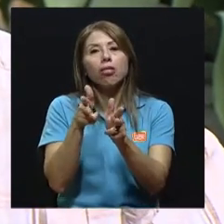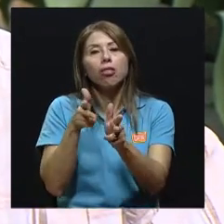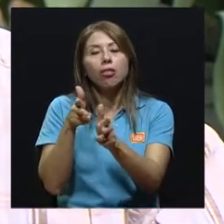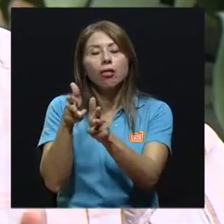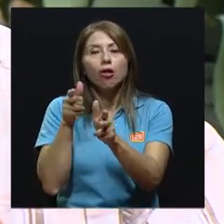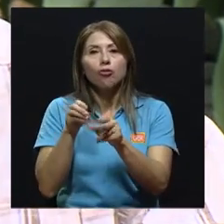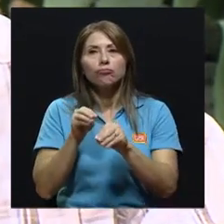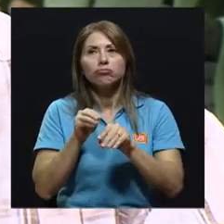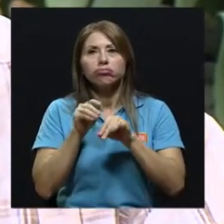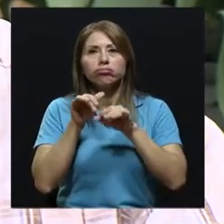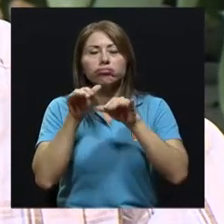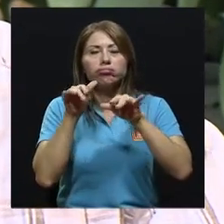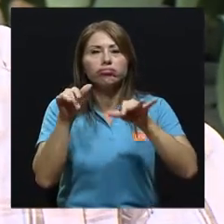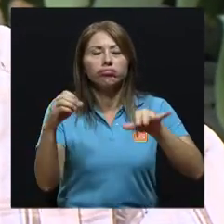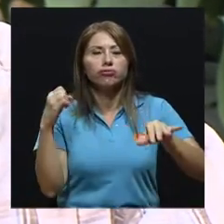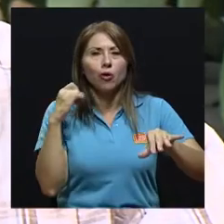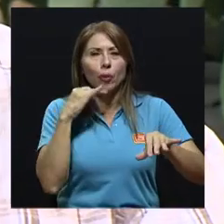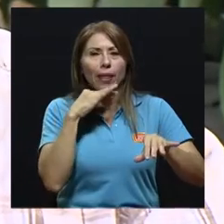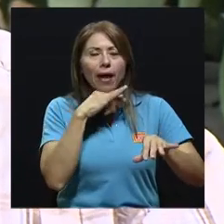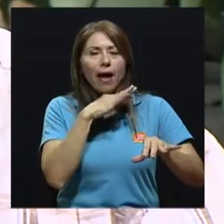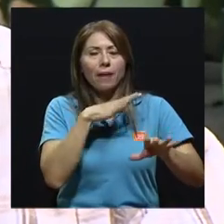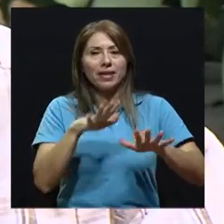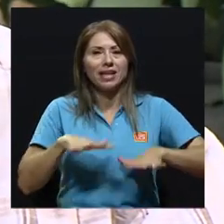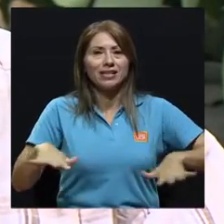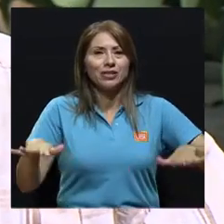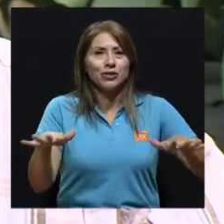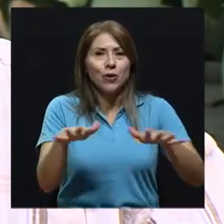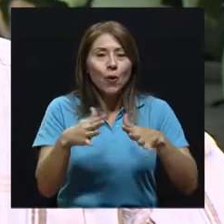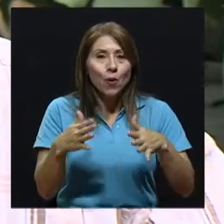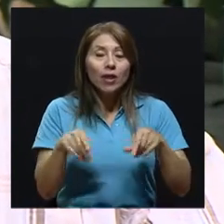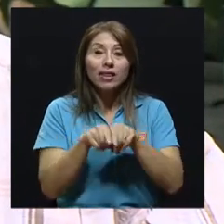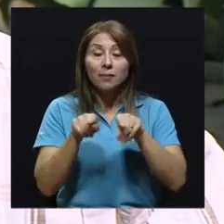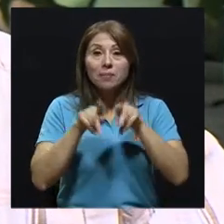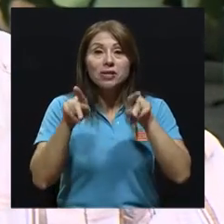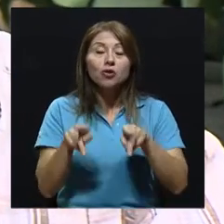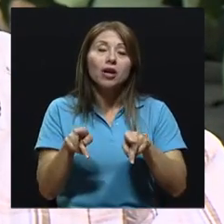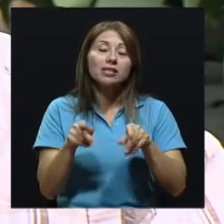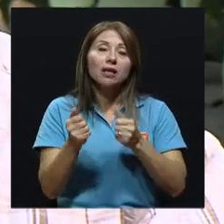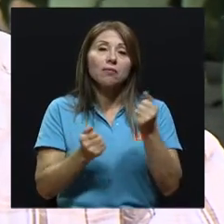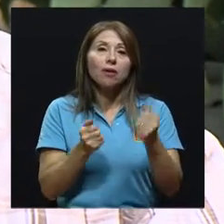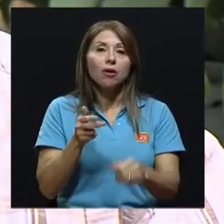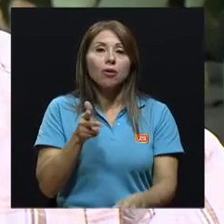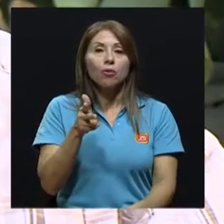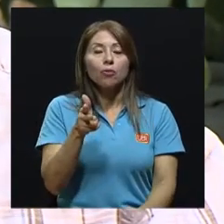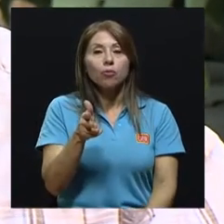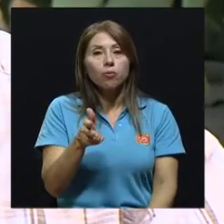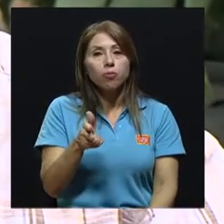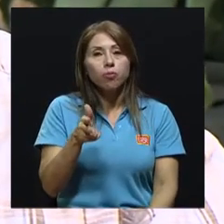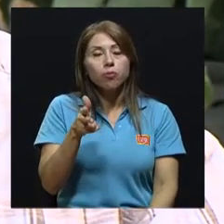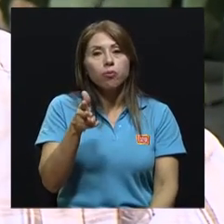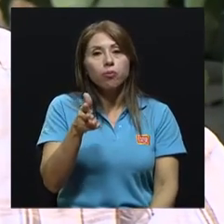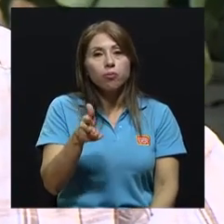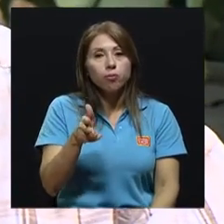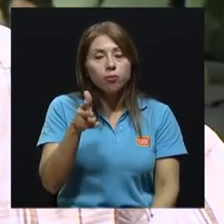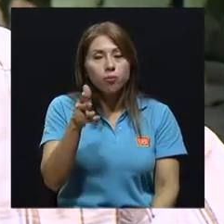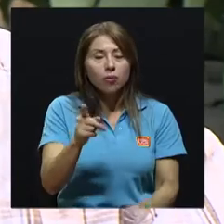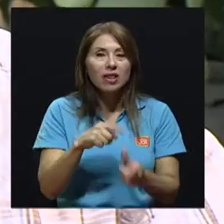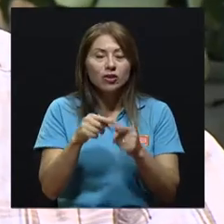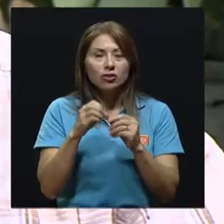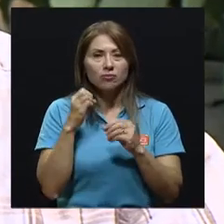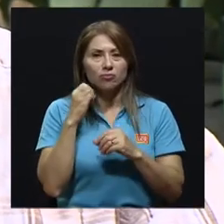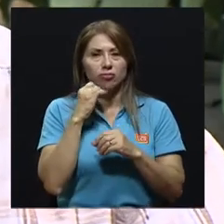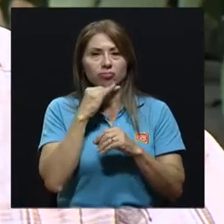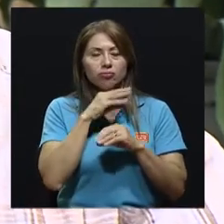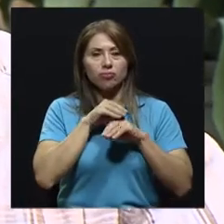tipo de problemas, pero también la contaminación que se genera al estar en una presa, al circular a velocidades bajas, también es algo importante y es una de las